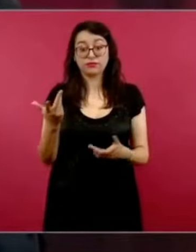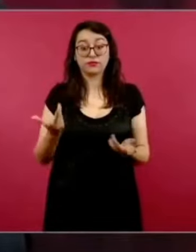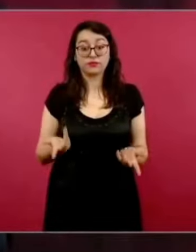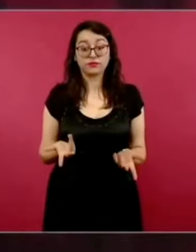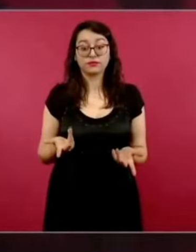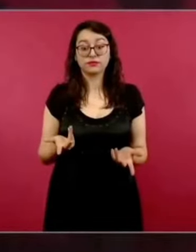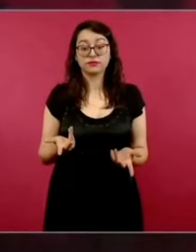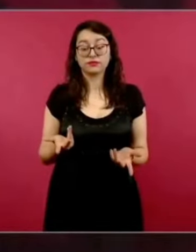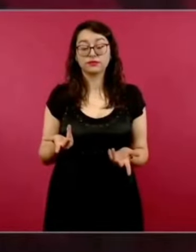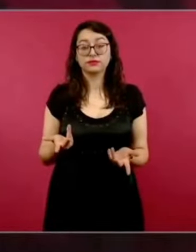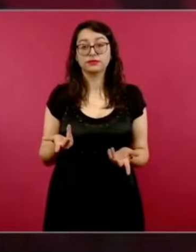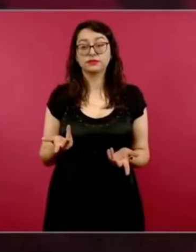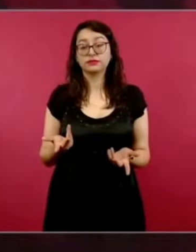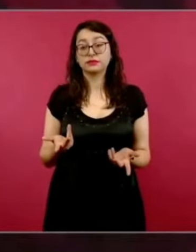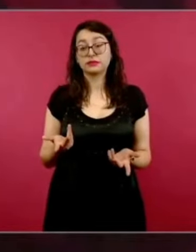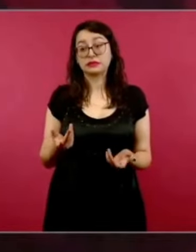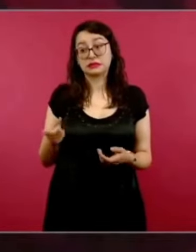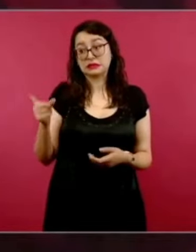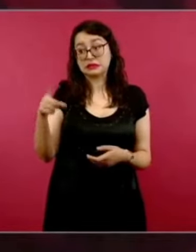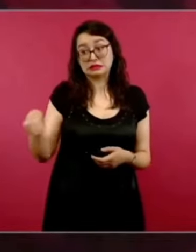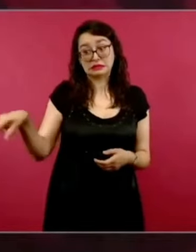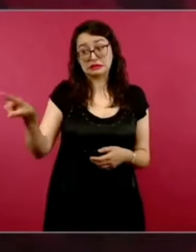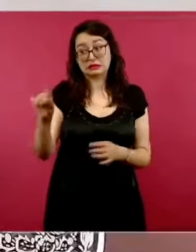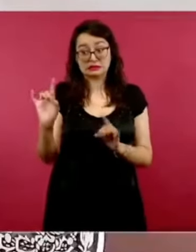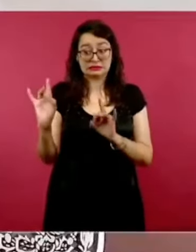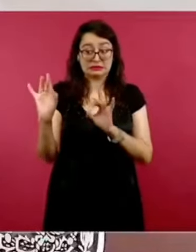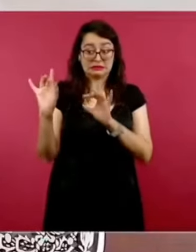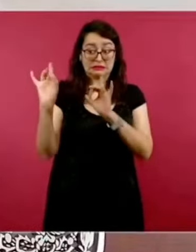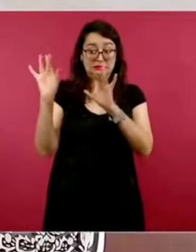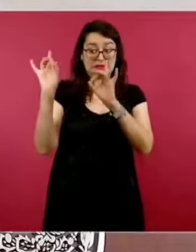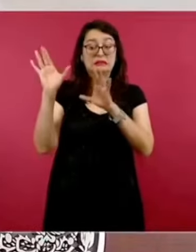a Raquel? Bueno,